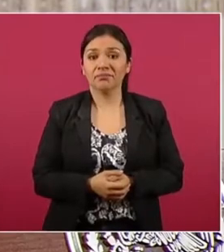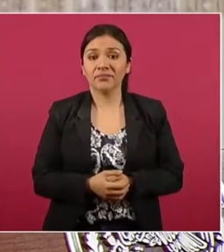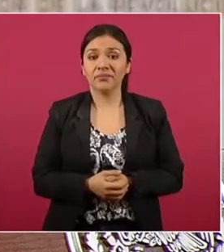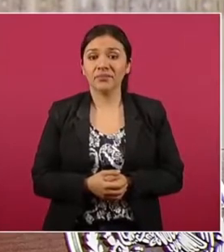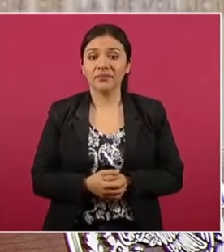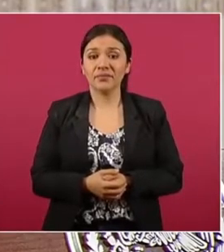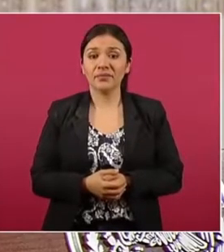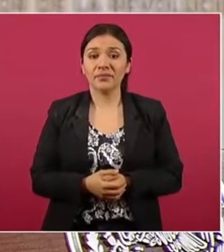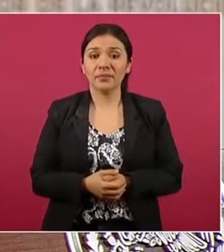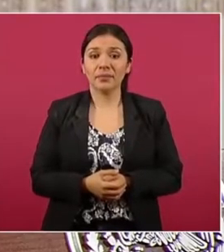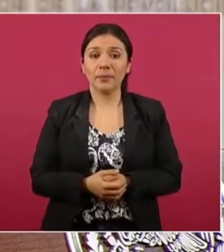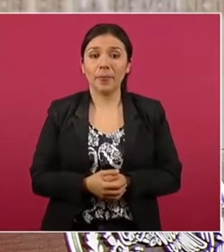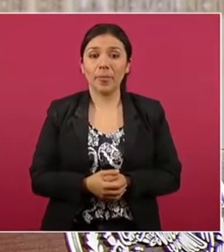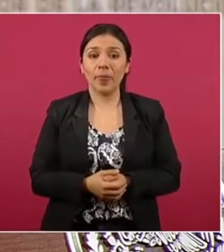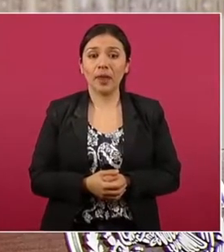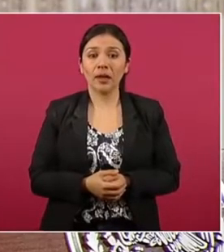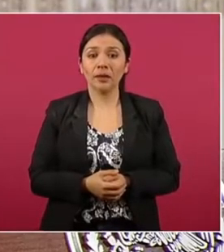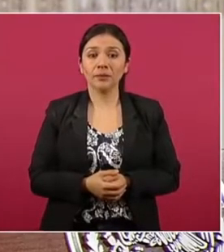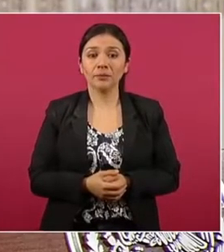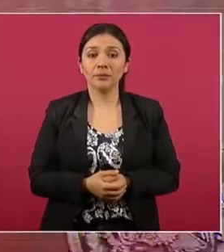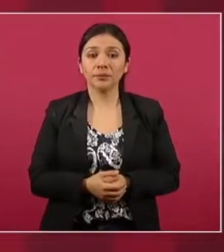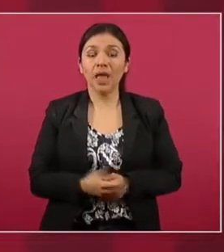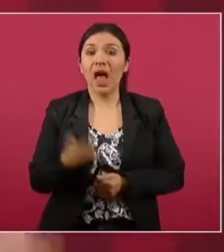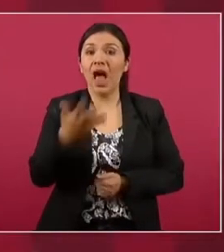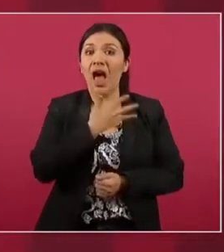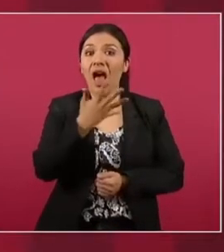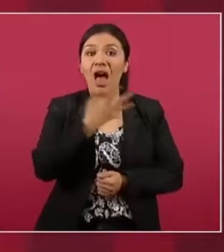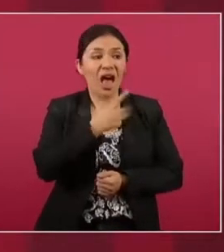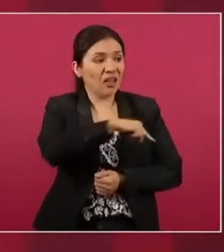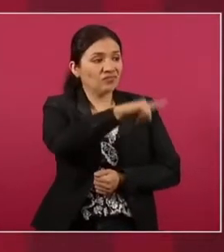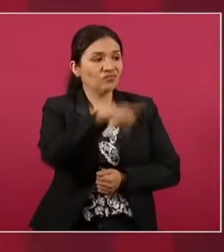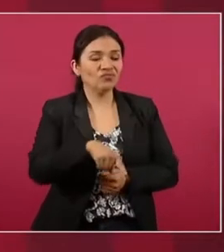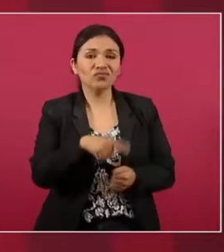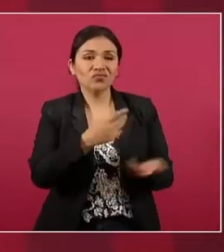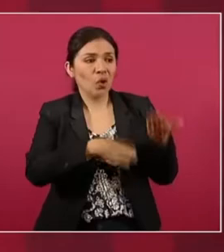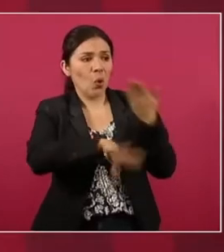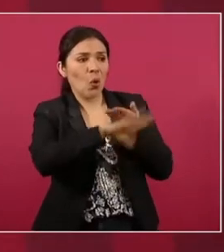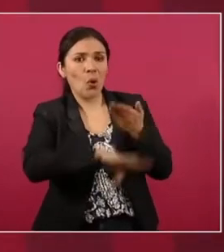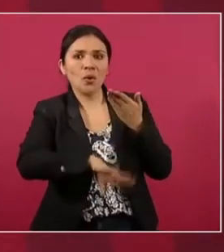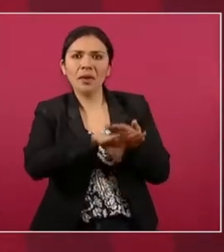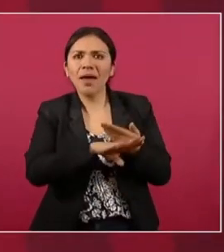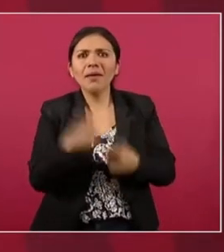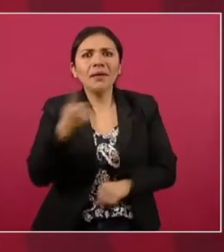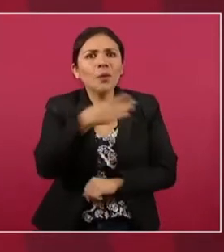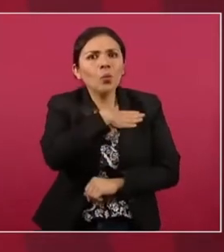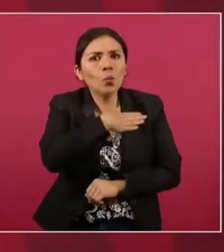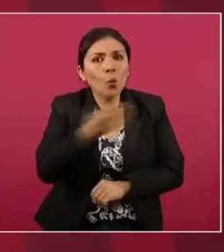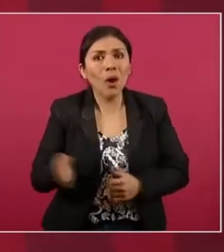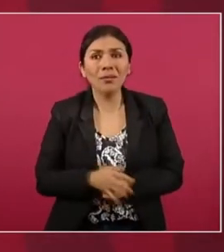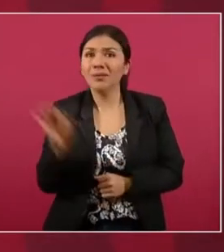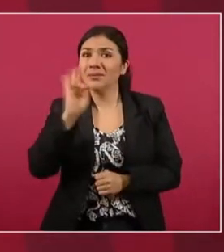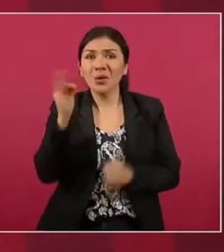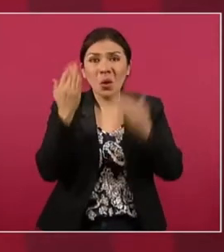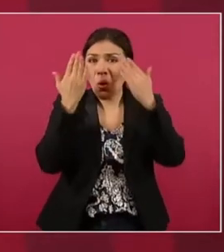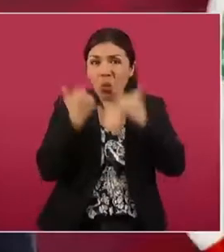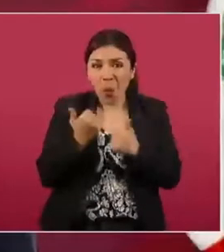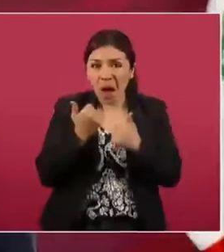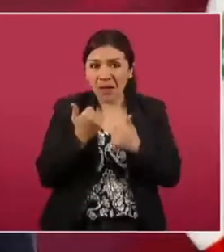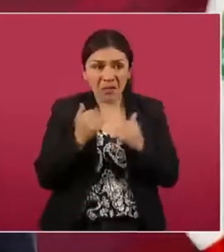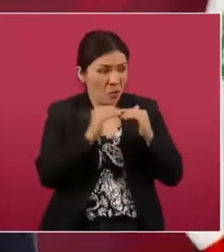oposición, si no existiese oposición,